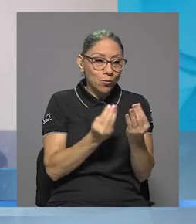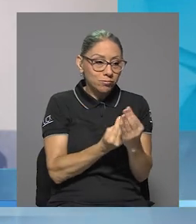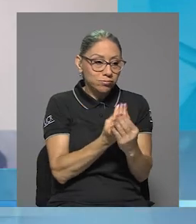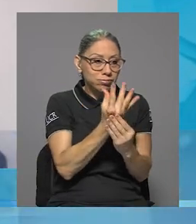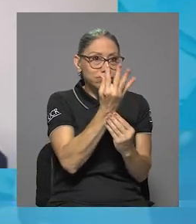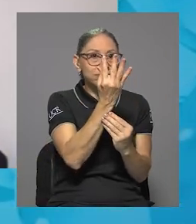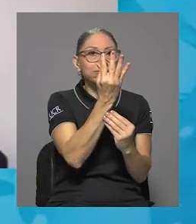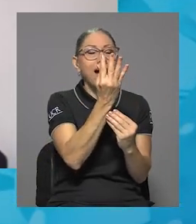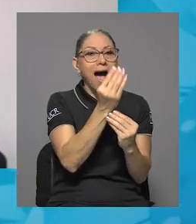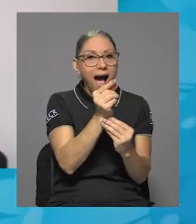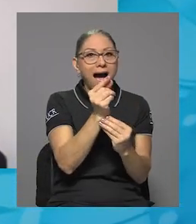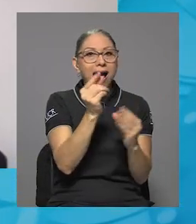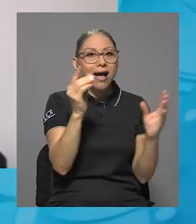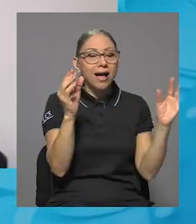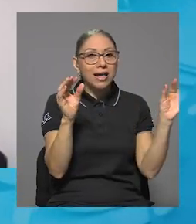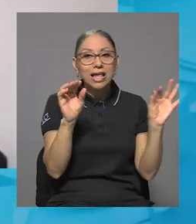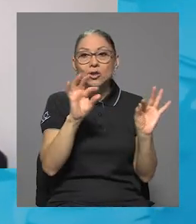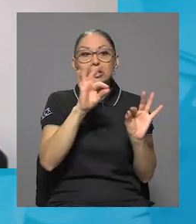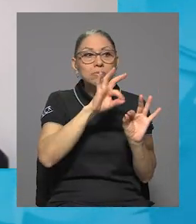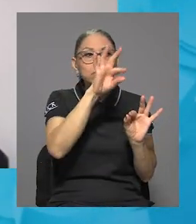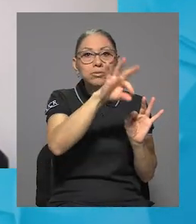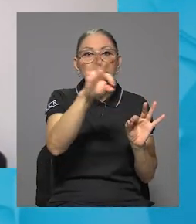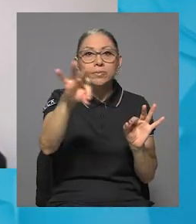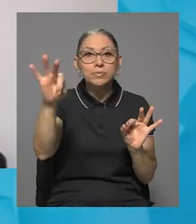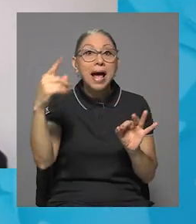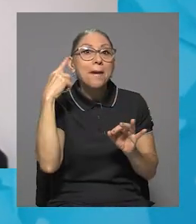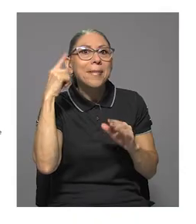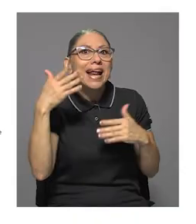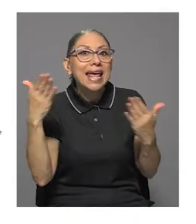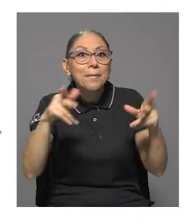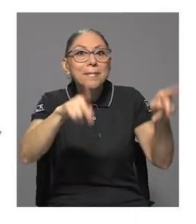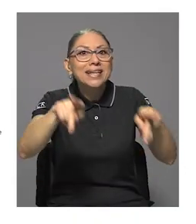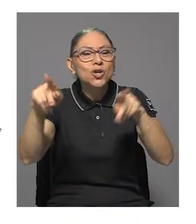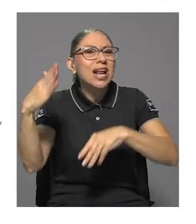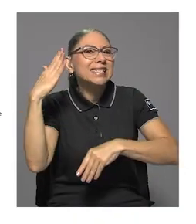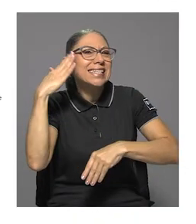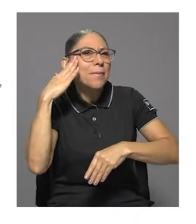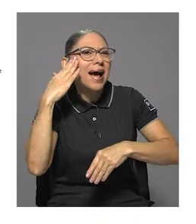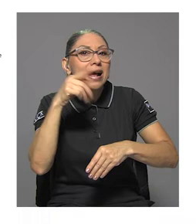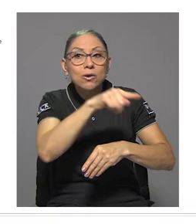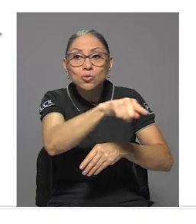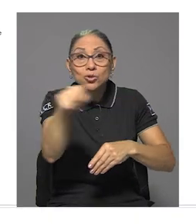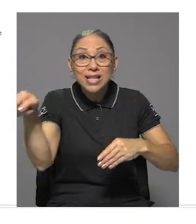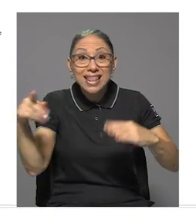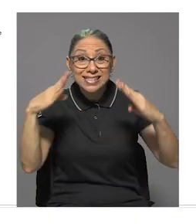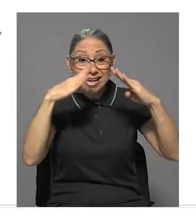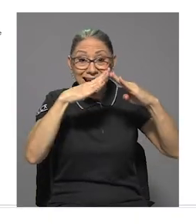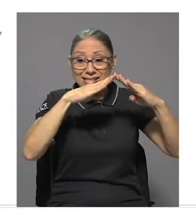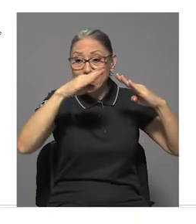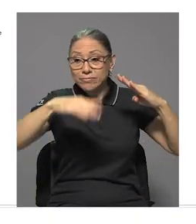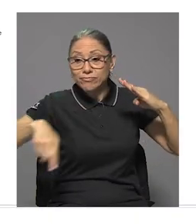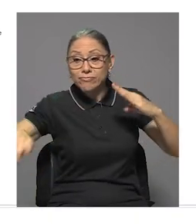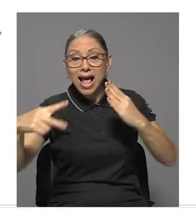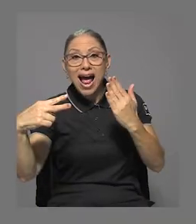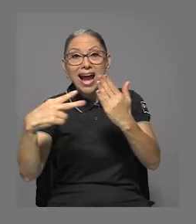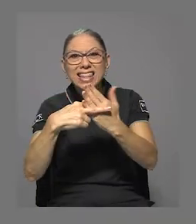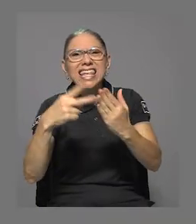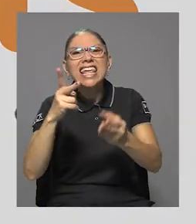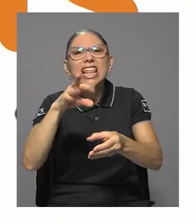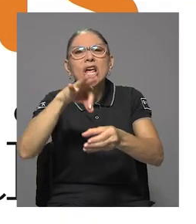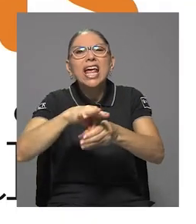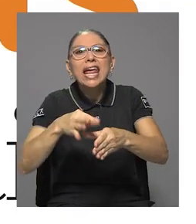gente tenga una idea de qué plantas cultivar en sus jardines para que sean jardines amigables con abejas. Este libro